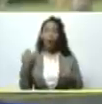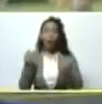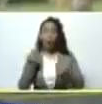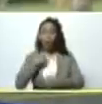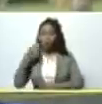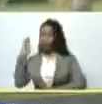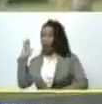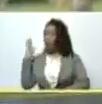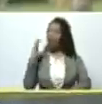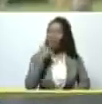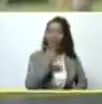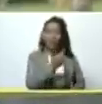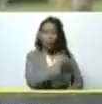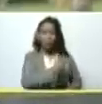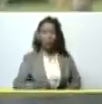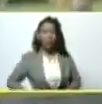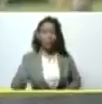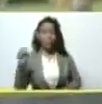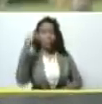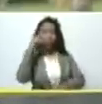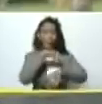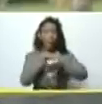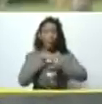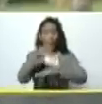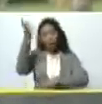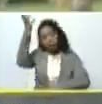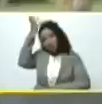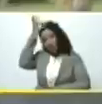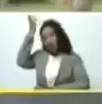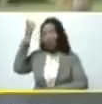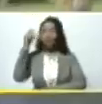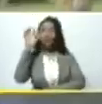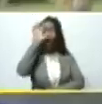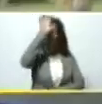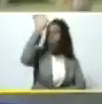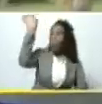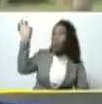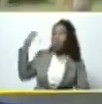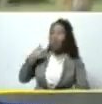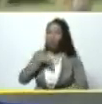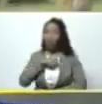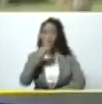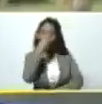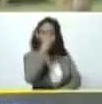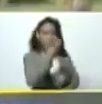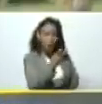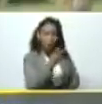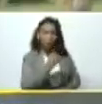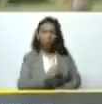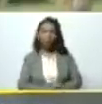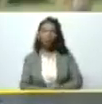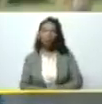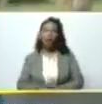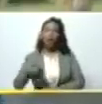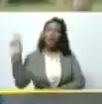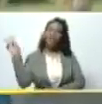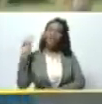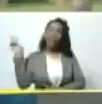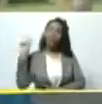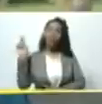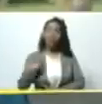diciendo a los presidentes primeros ministros reyes de los países que hemos visitado venezuela